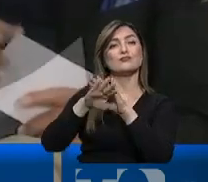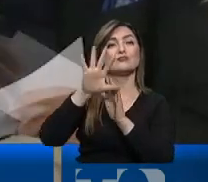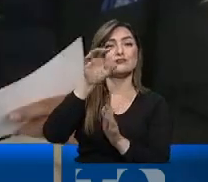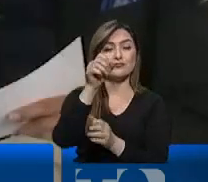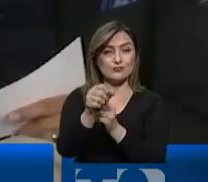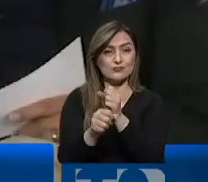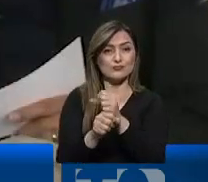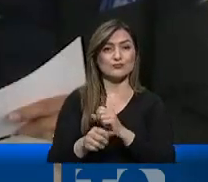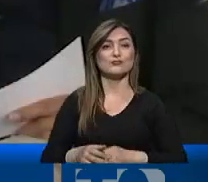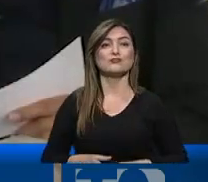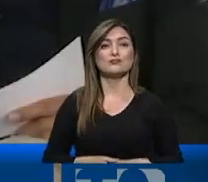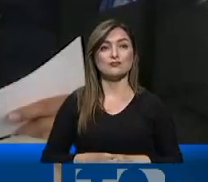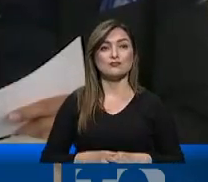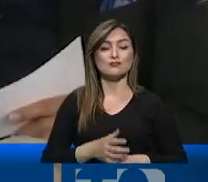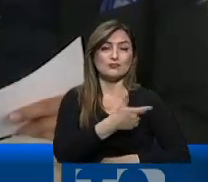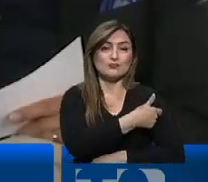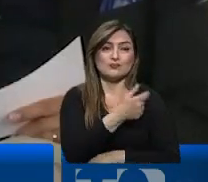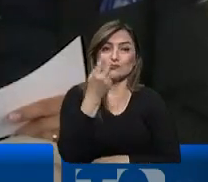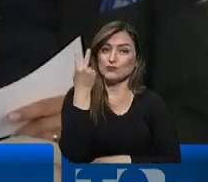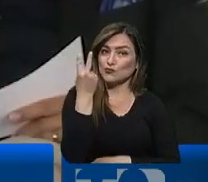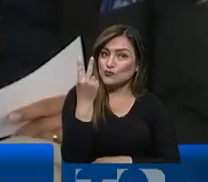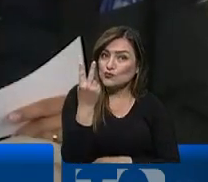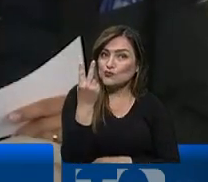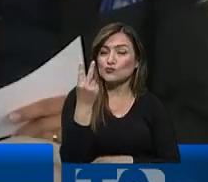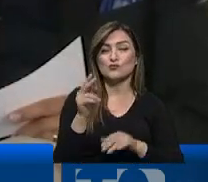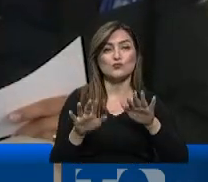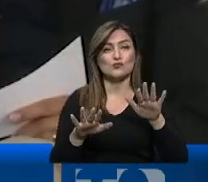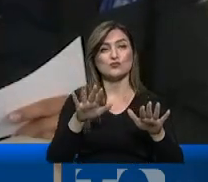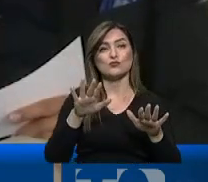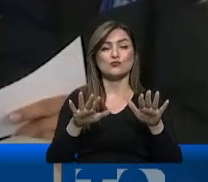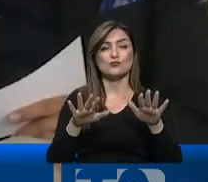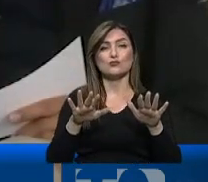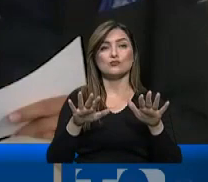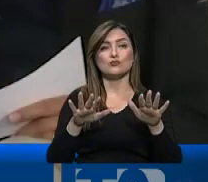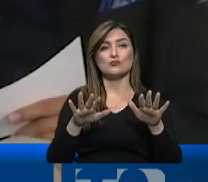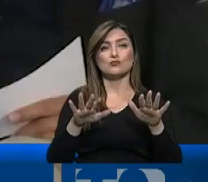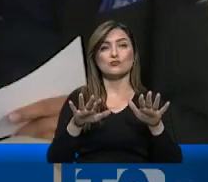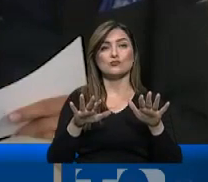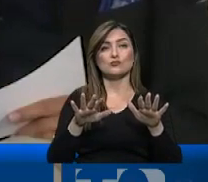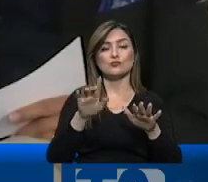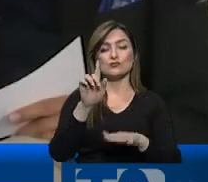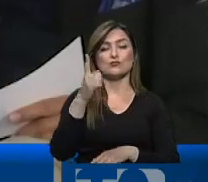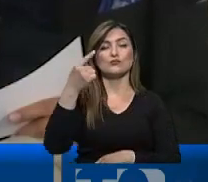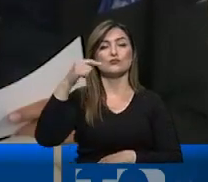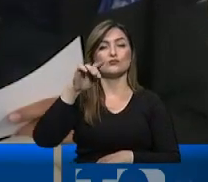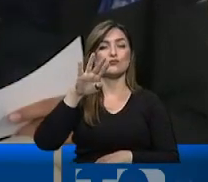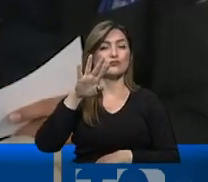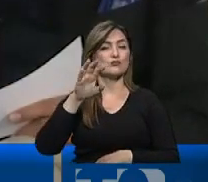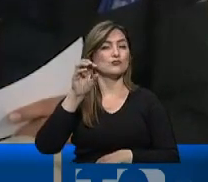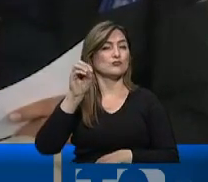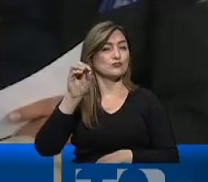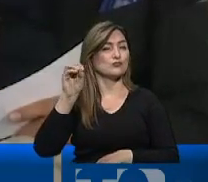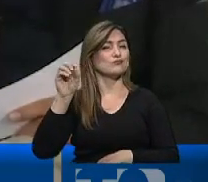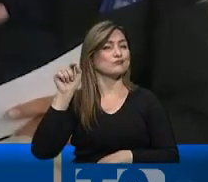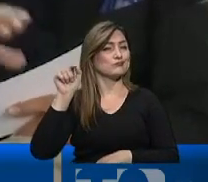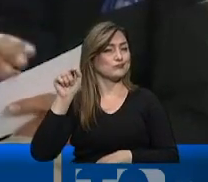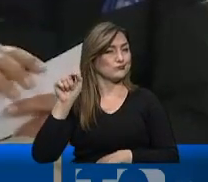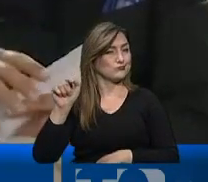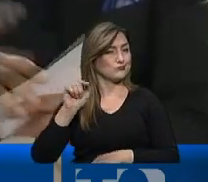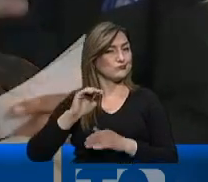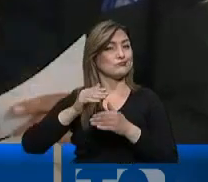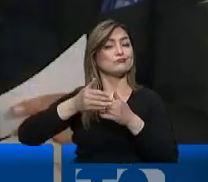5 años. Con mínimo dos dosis requerimos aproximadamente 1.400.000 dosis